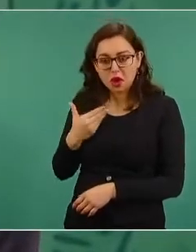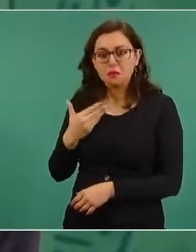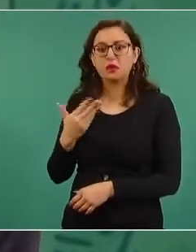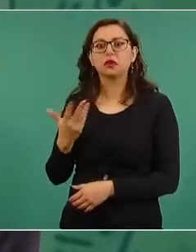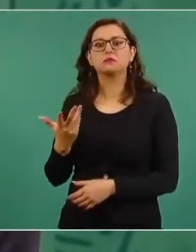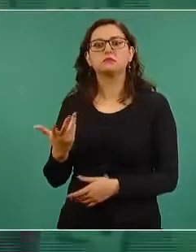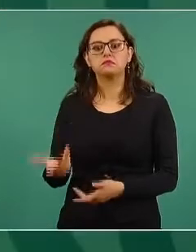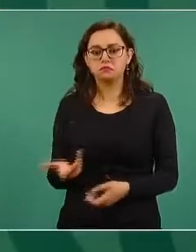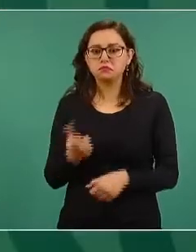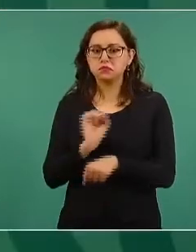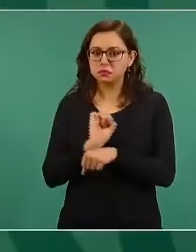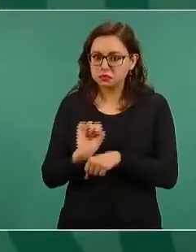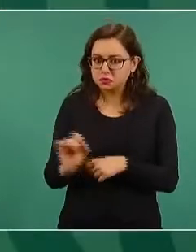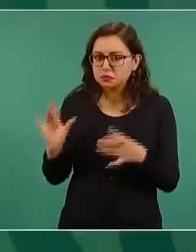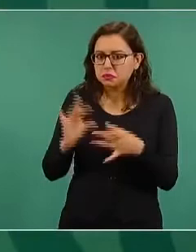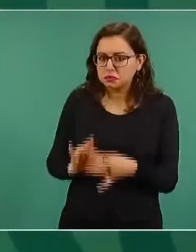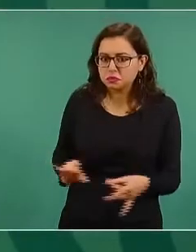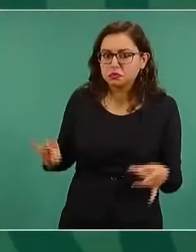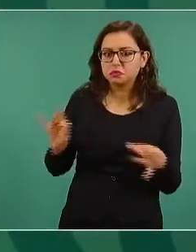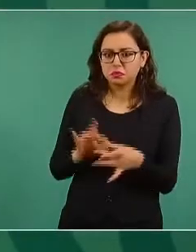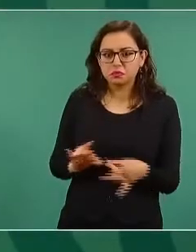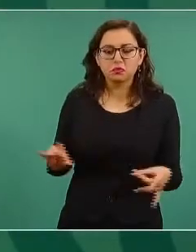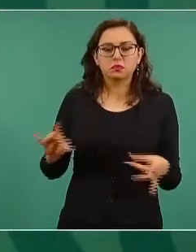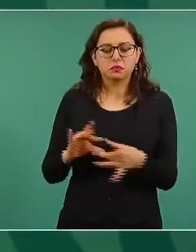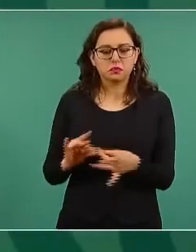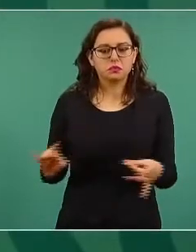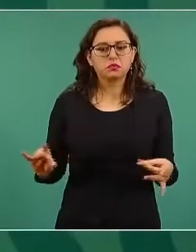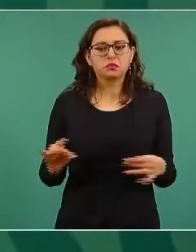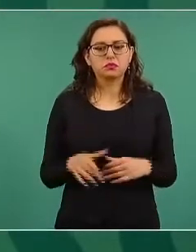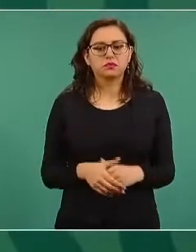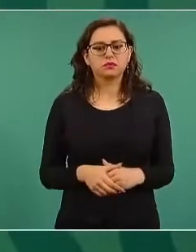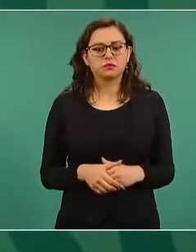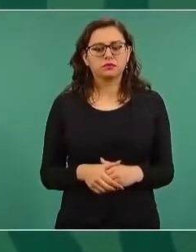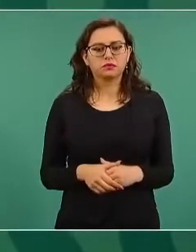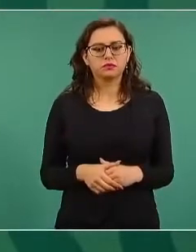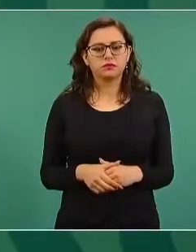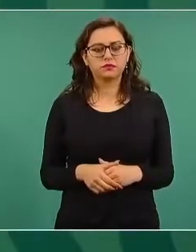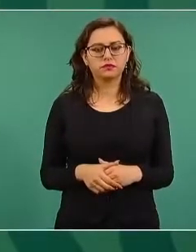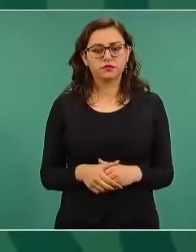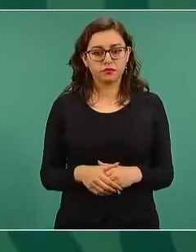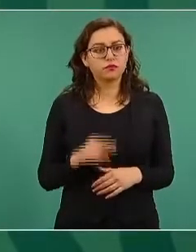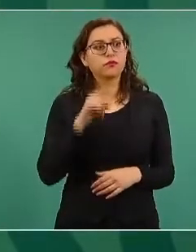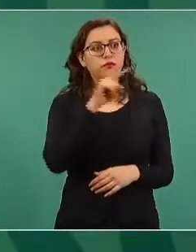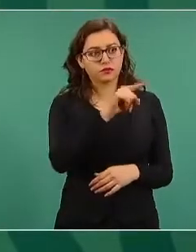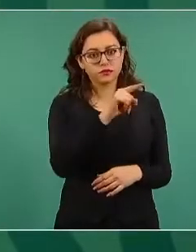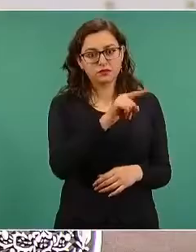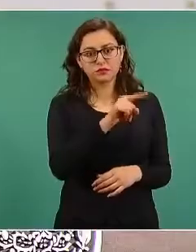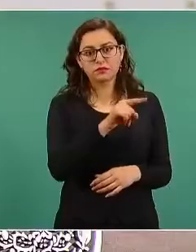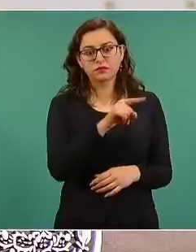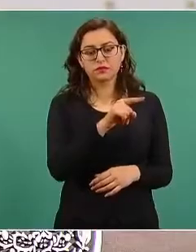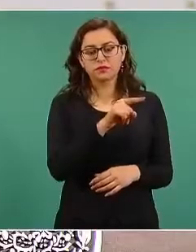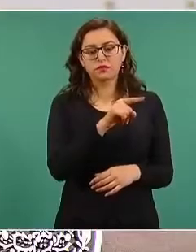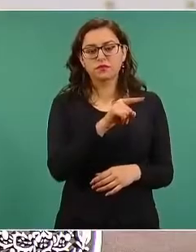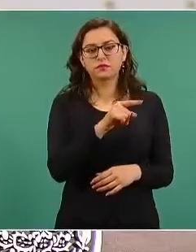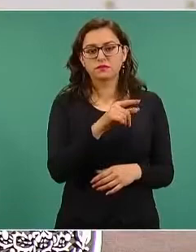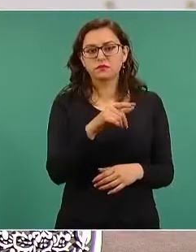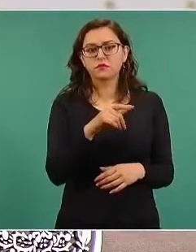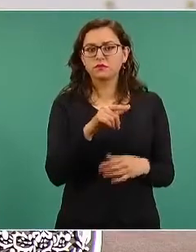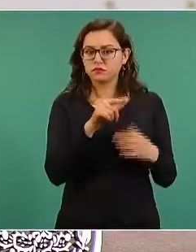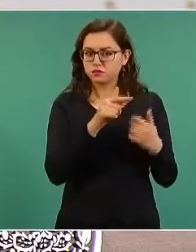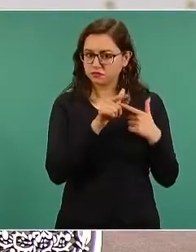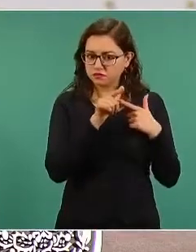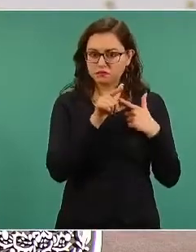y van a estarnos enviando